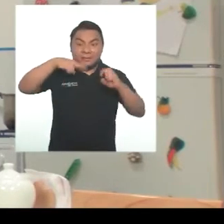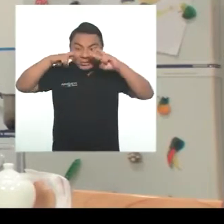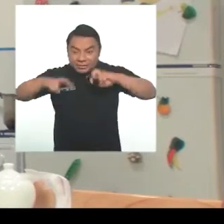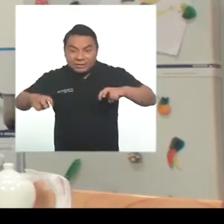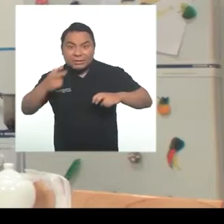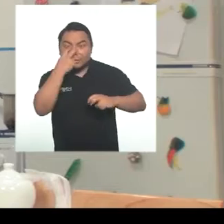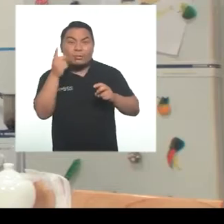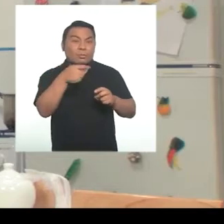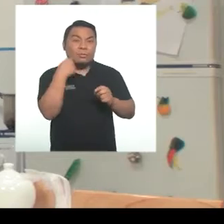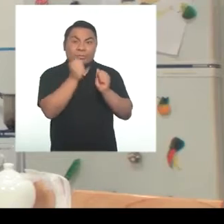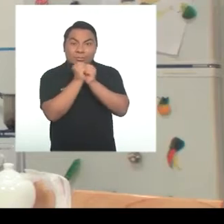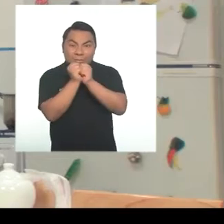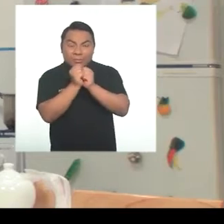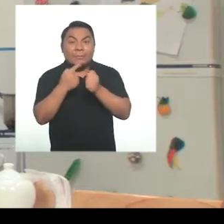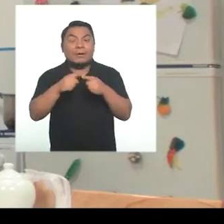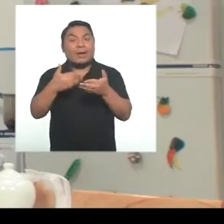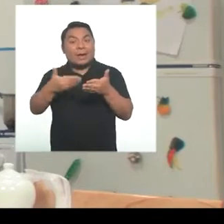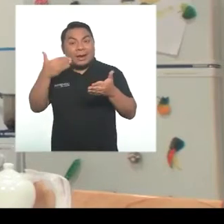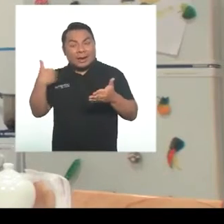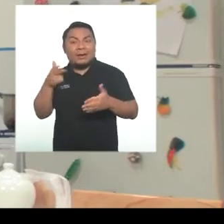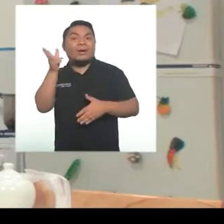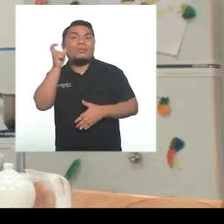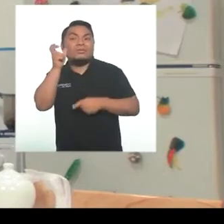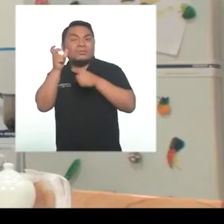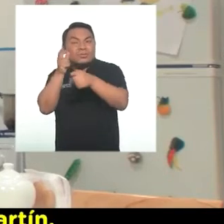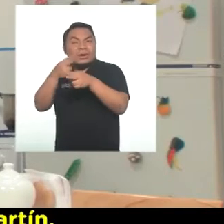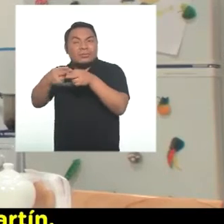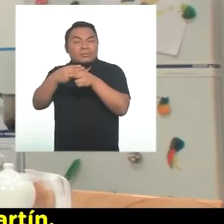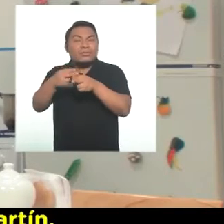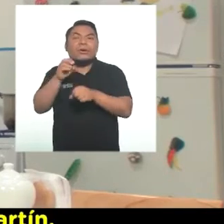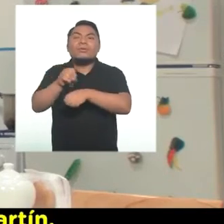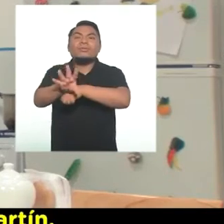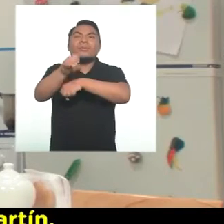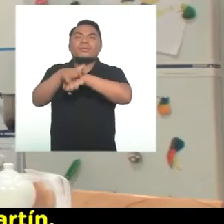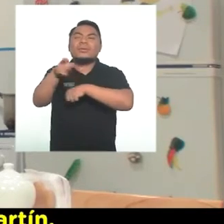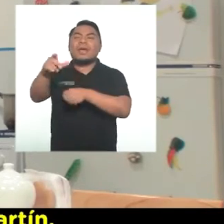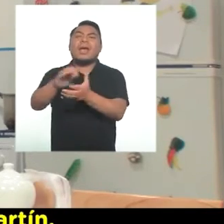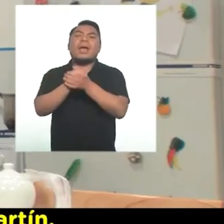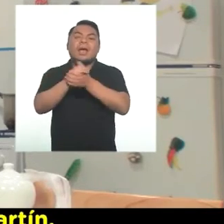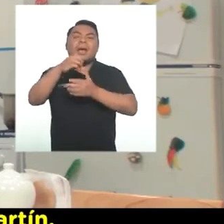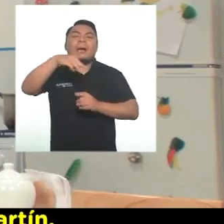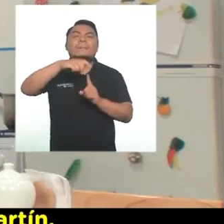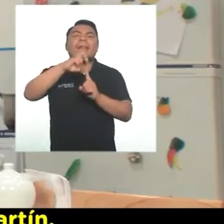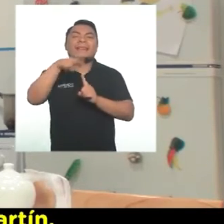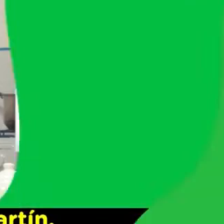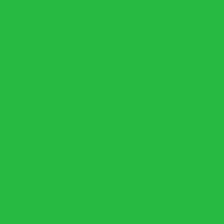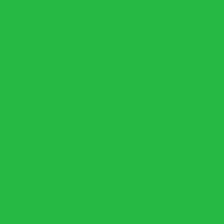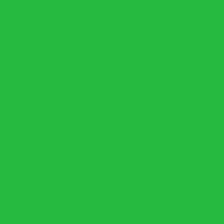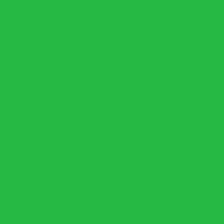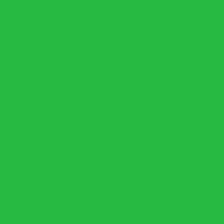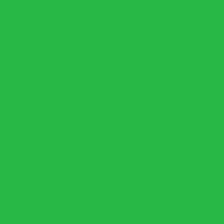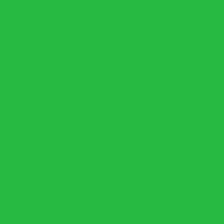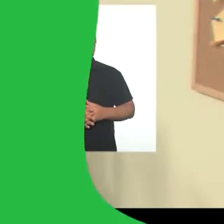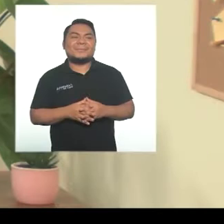exploramos juntos? Pero antes, vamos a escuchar un pequeño consejo de nuestro amigo Martín.